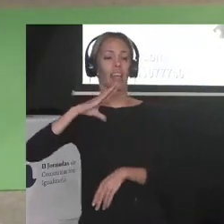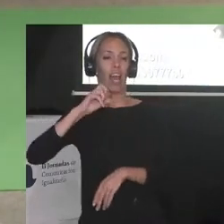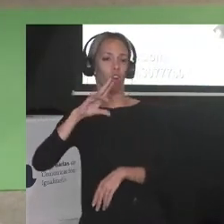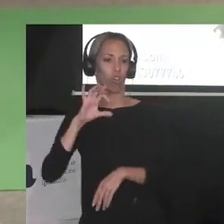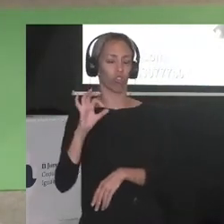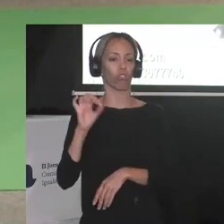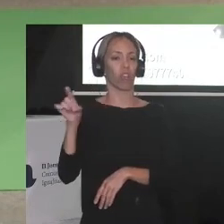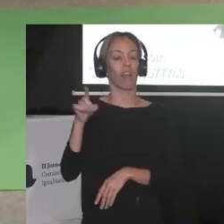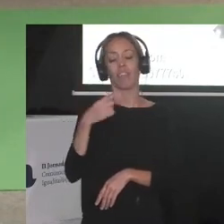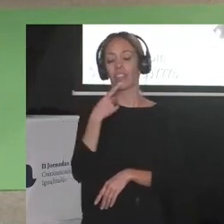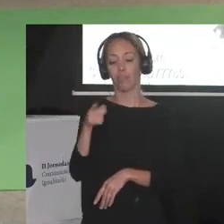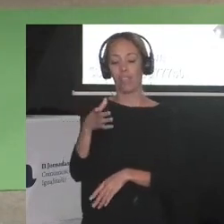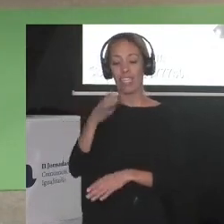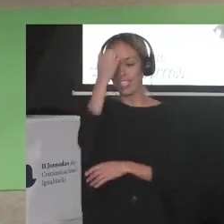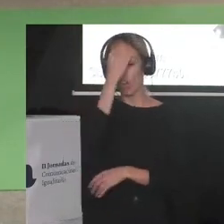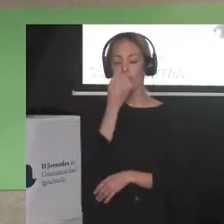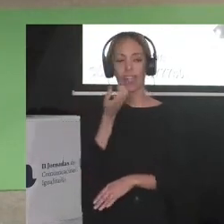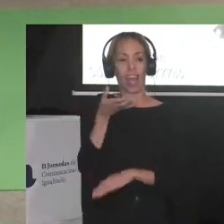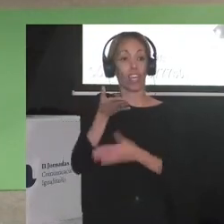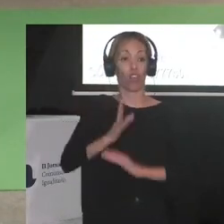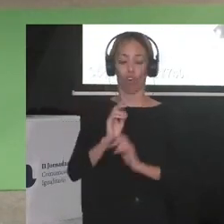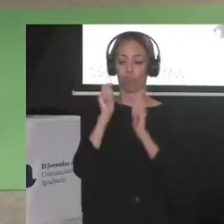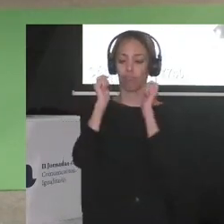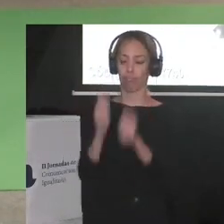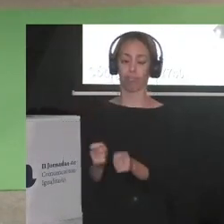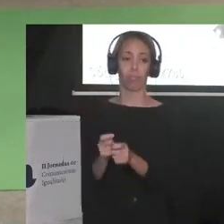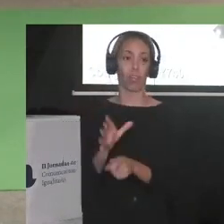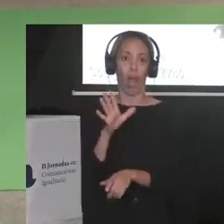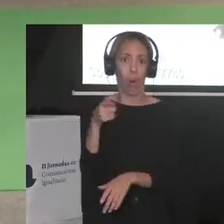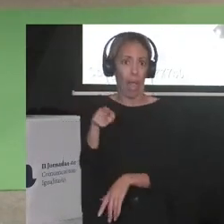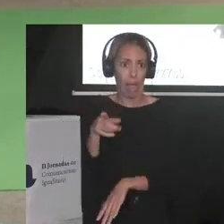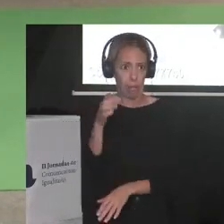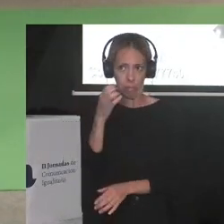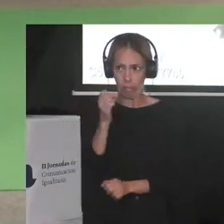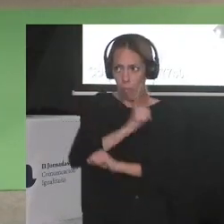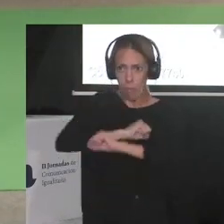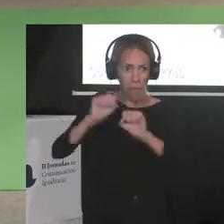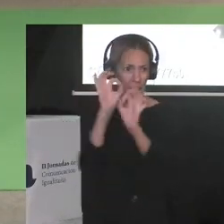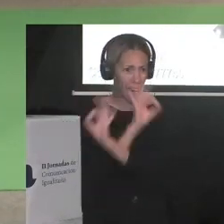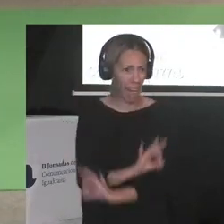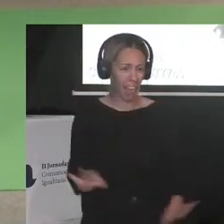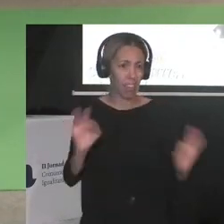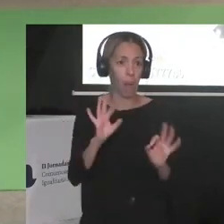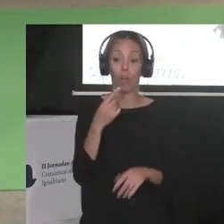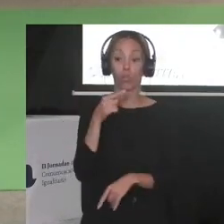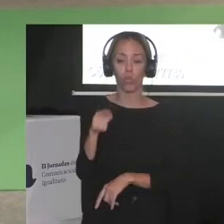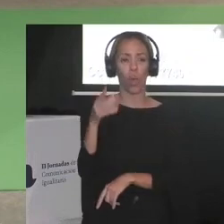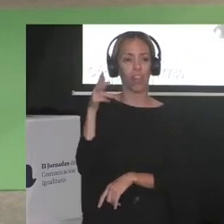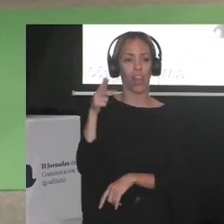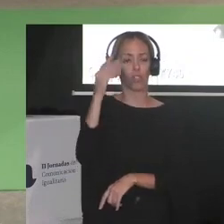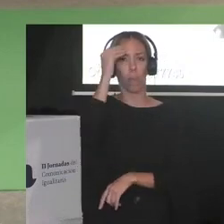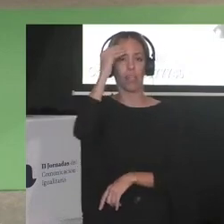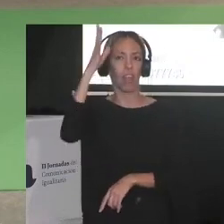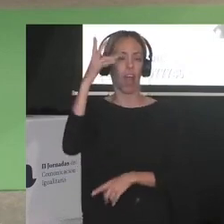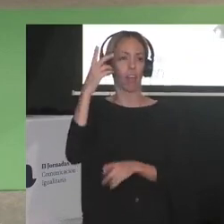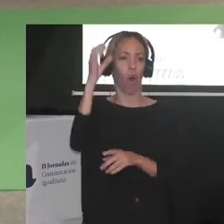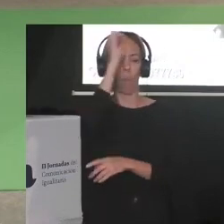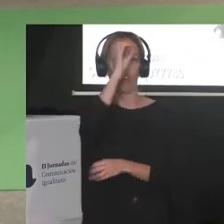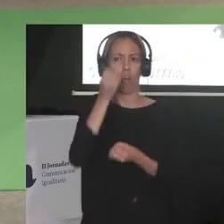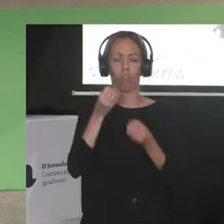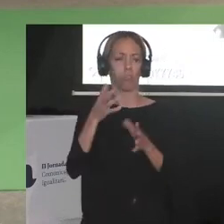terroristas. Aunque no hubiera metido ni media bomba, no tenía derecho a hablar, ni a existir, ni a pensar el país a su manera.